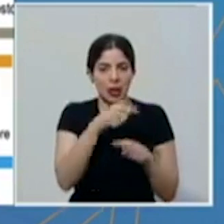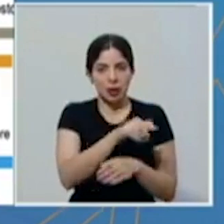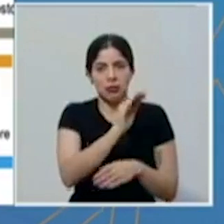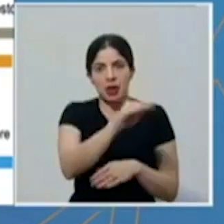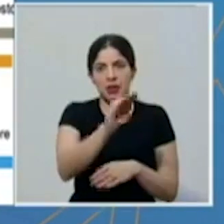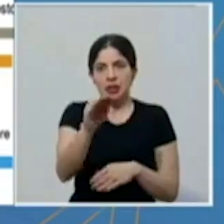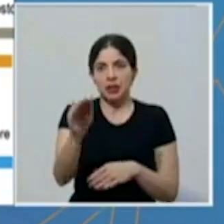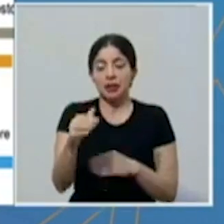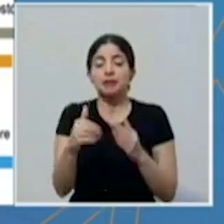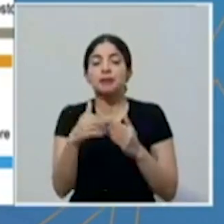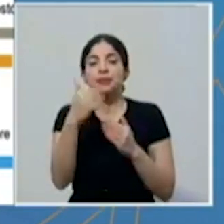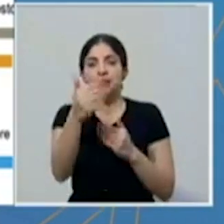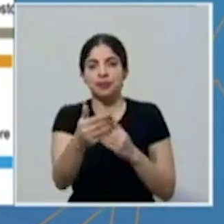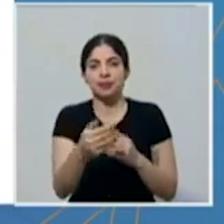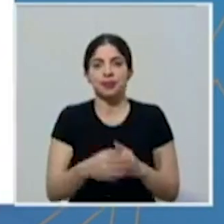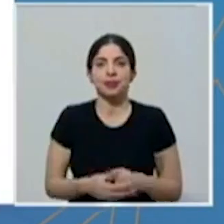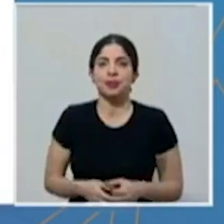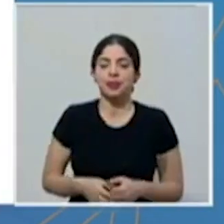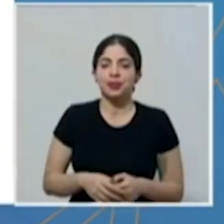Pasamos.